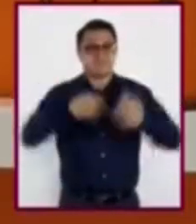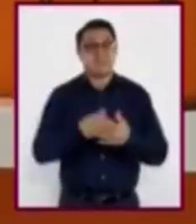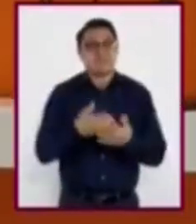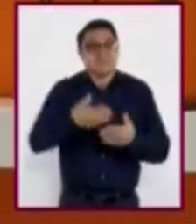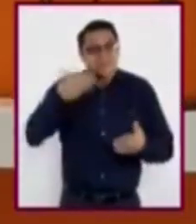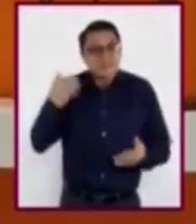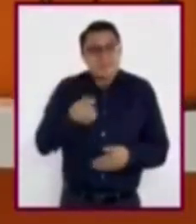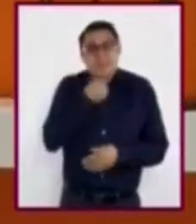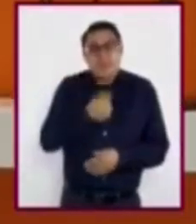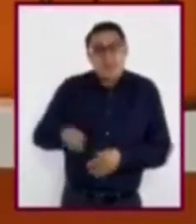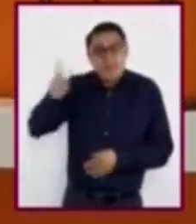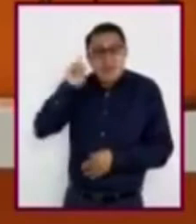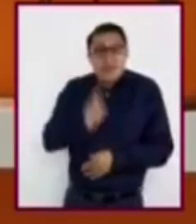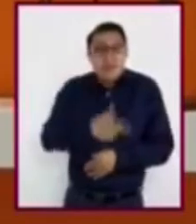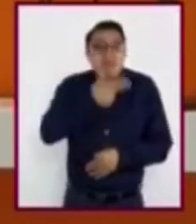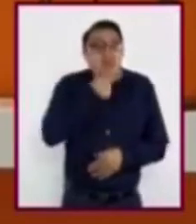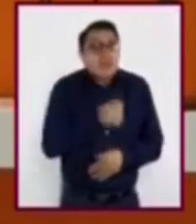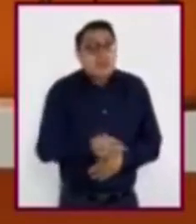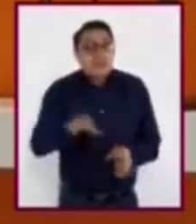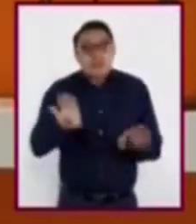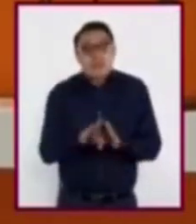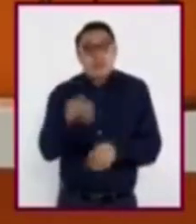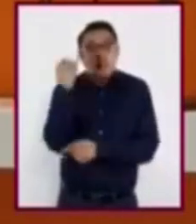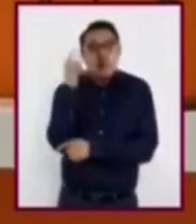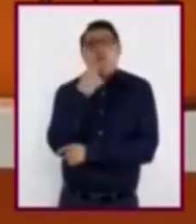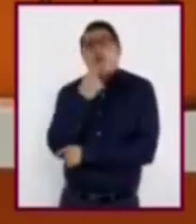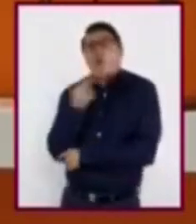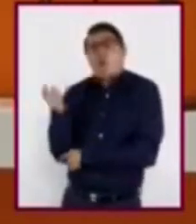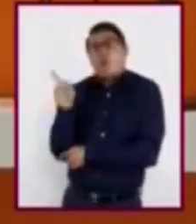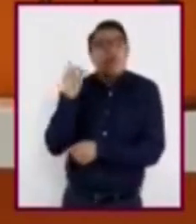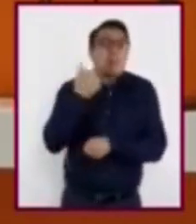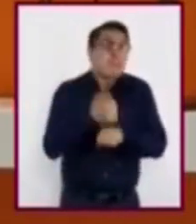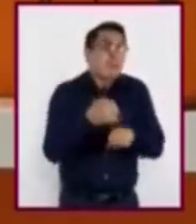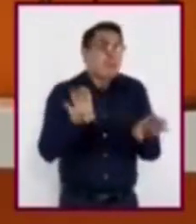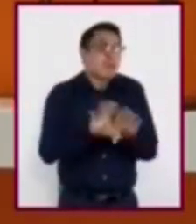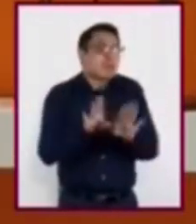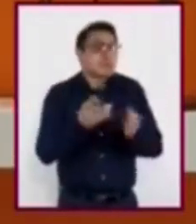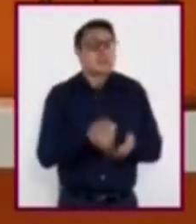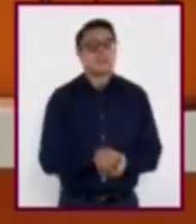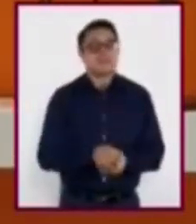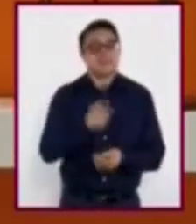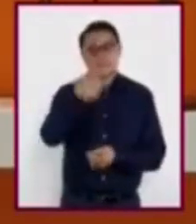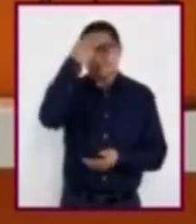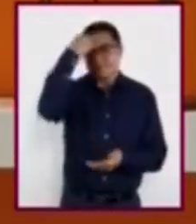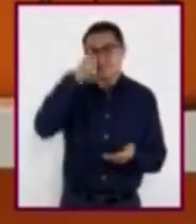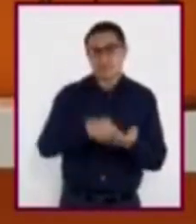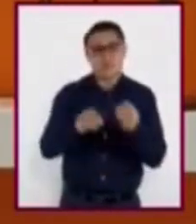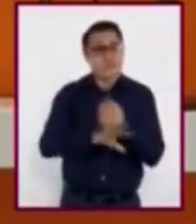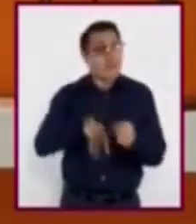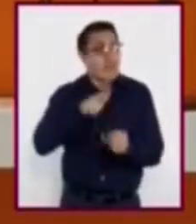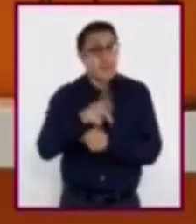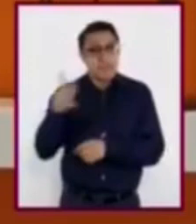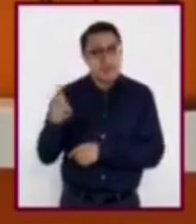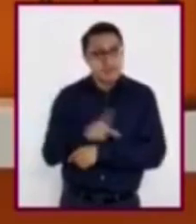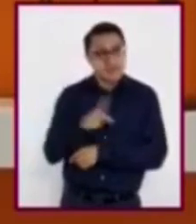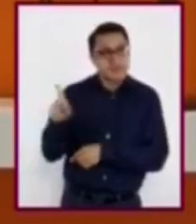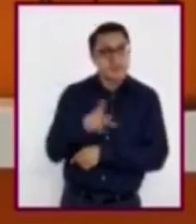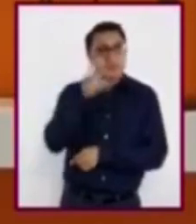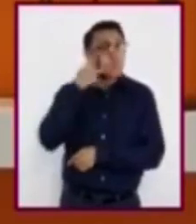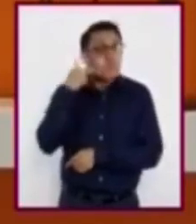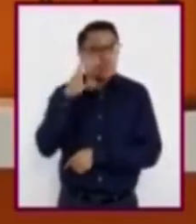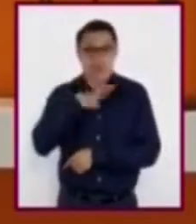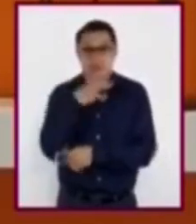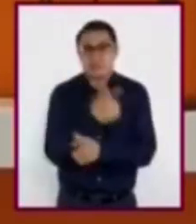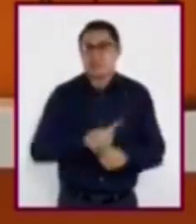niñas y niños e iban en preescolar o primaria? ¿Consideran que los animales, como este puma, ejercen su libertad?